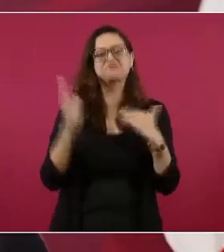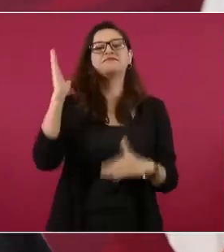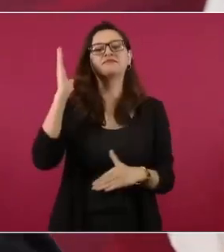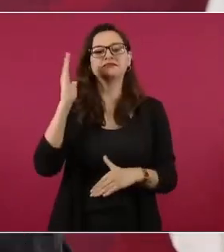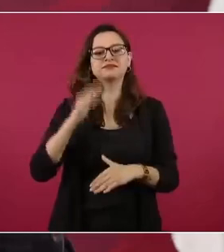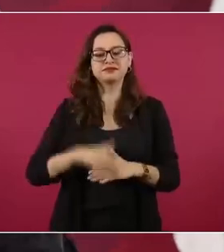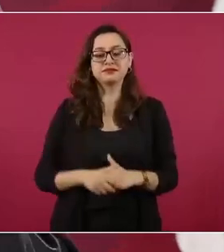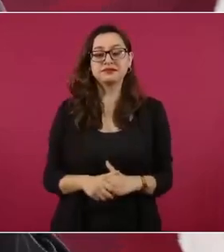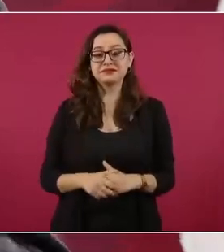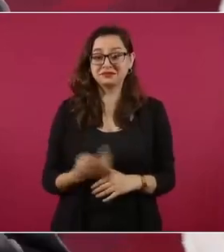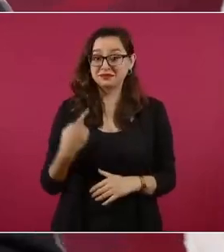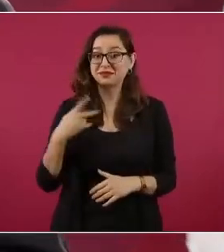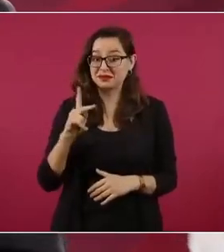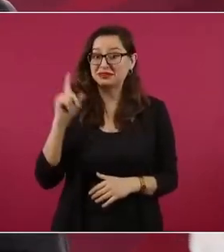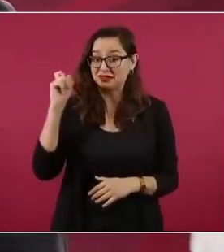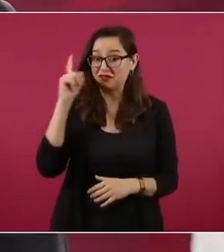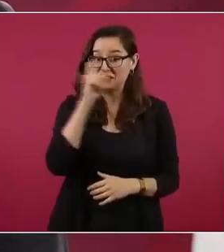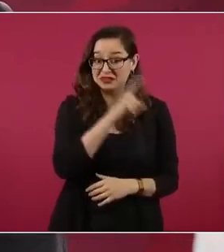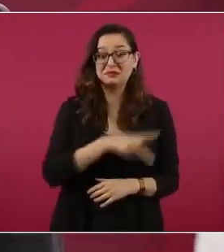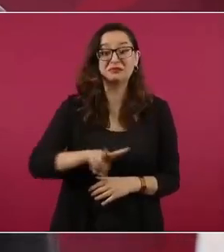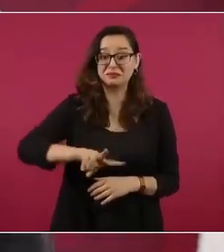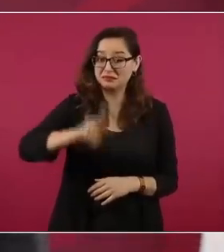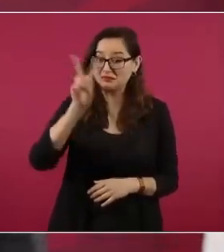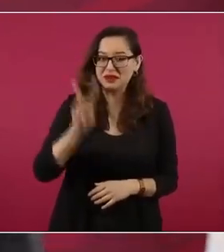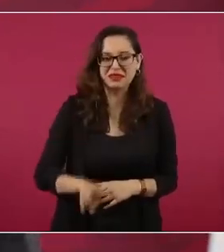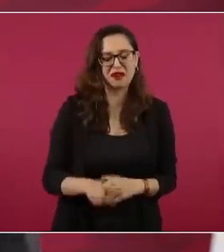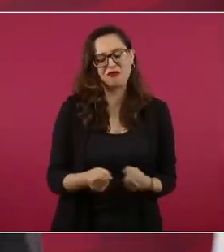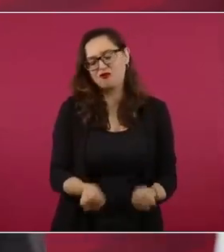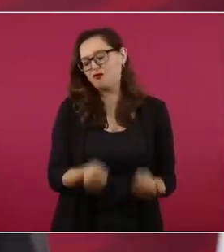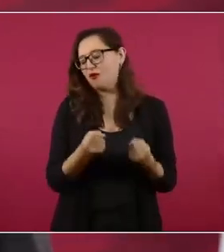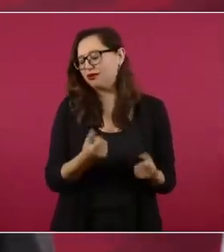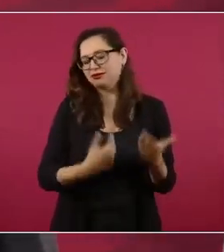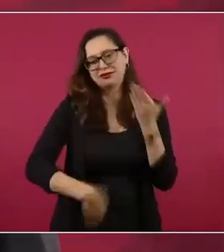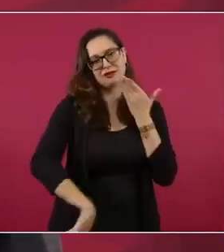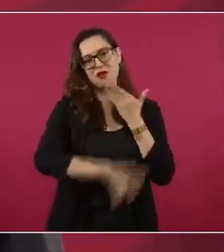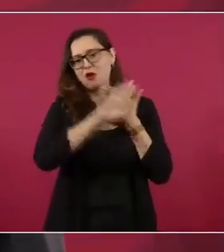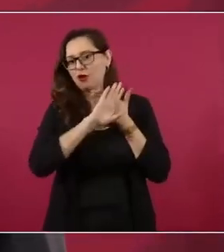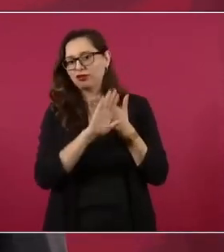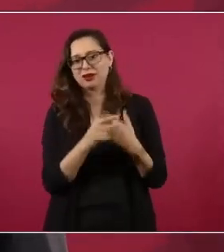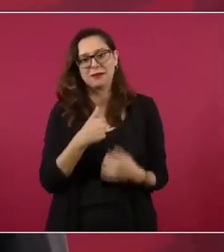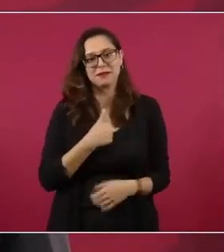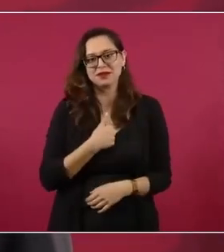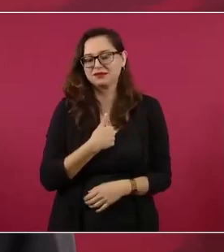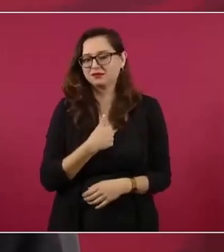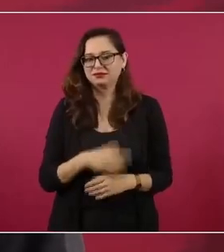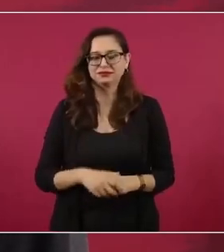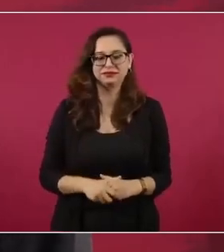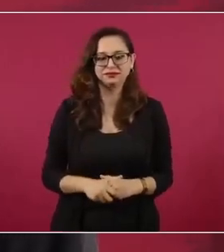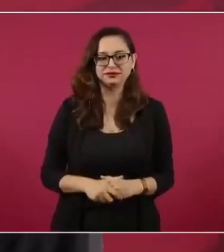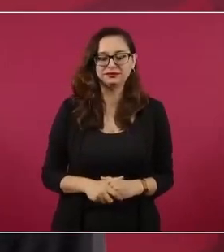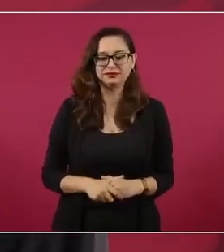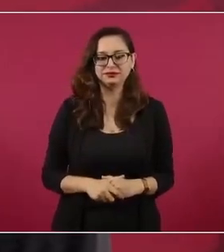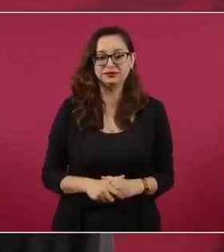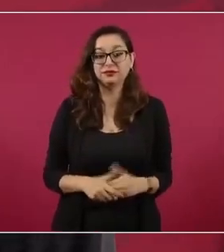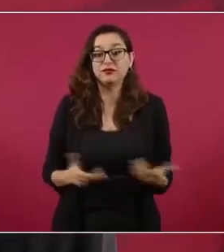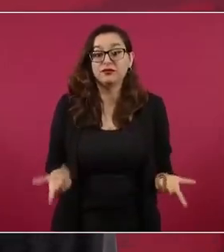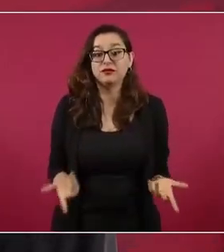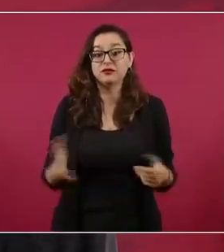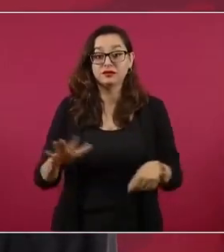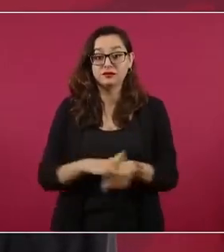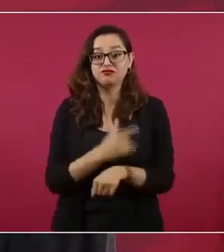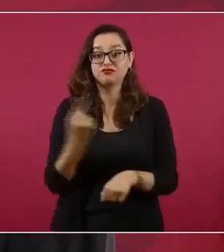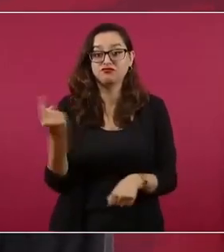pero fue duro, un golpe muy fuerte, porque estaba